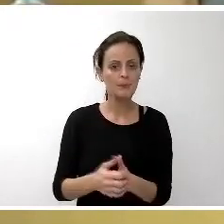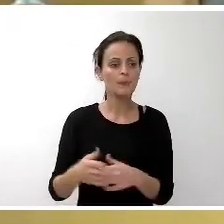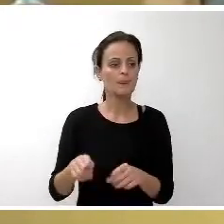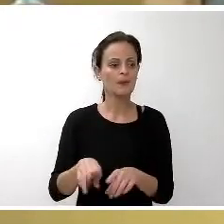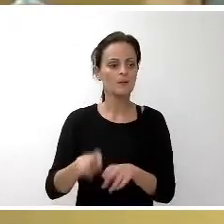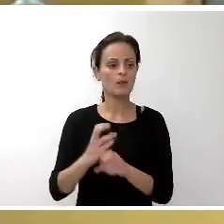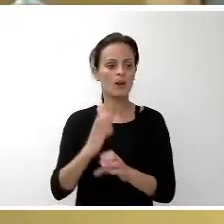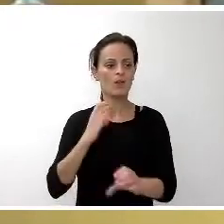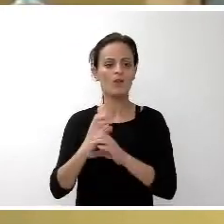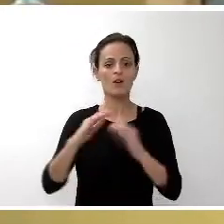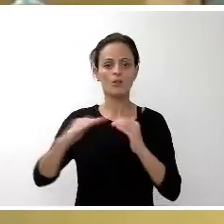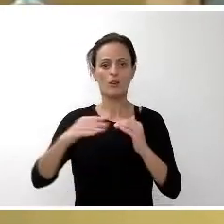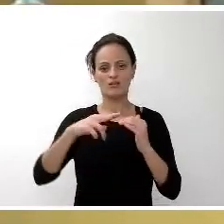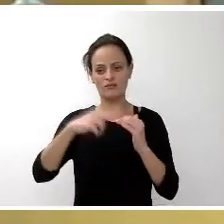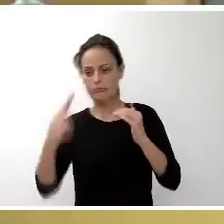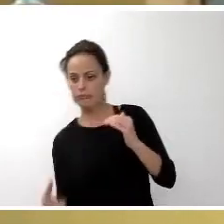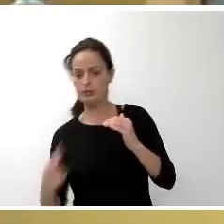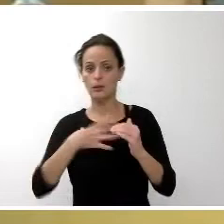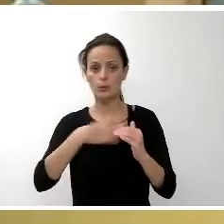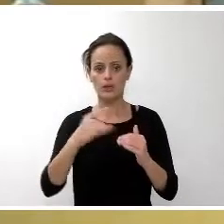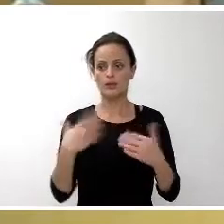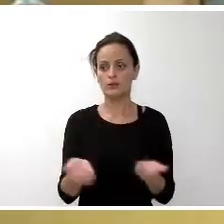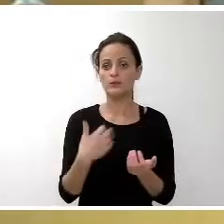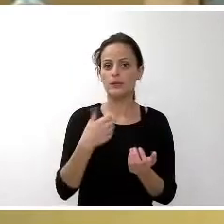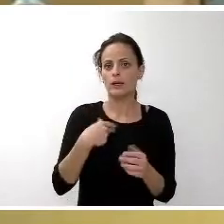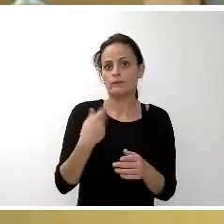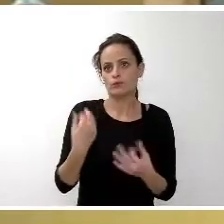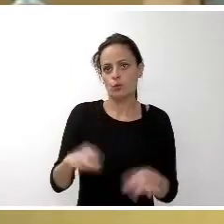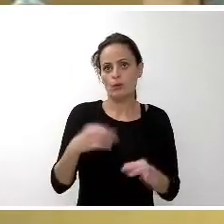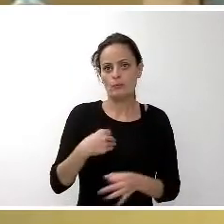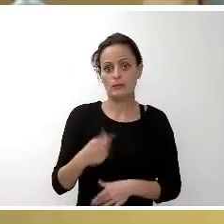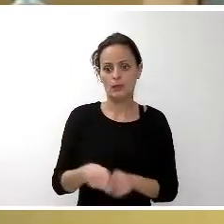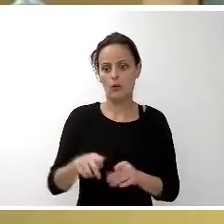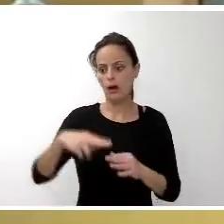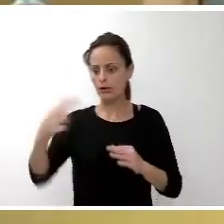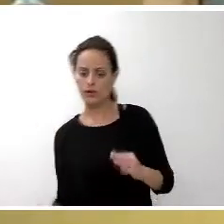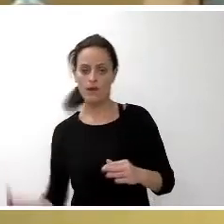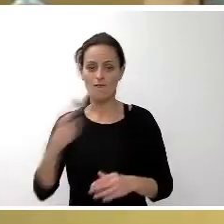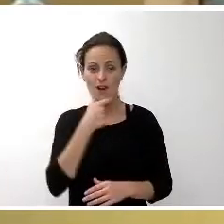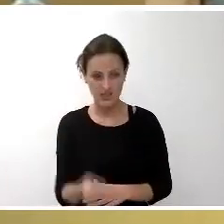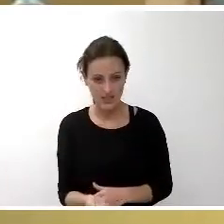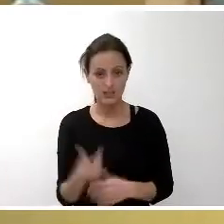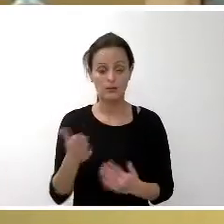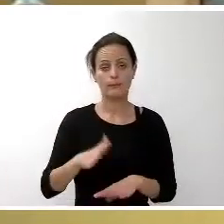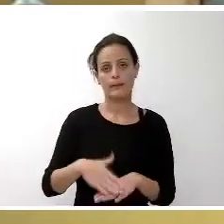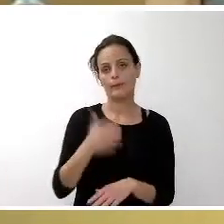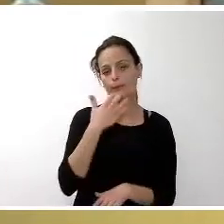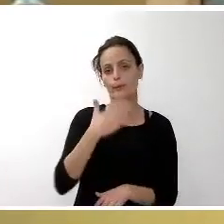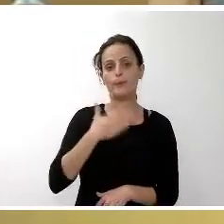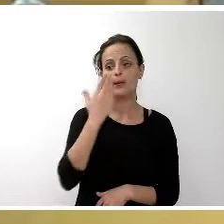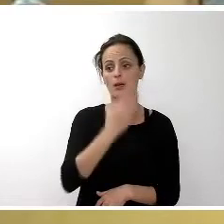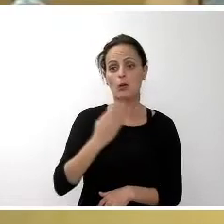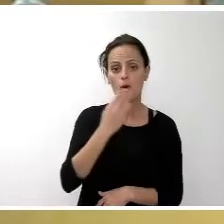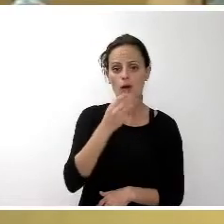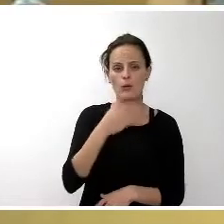seguridad, por lo que cuando frenan bruscamente salimos disparados. Mi colegio, por ejemplo, no cuenta con la